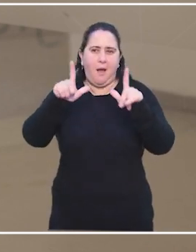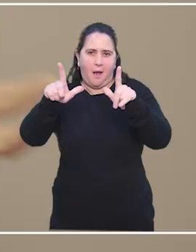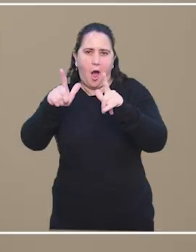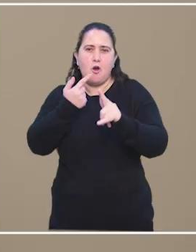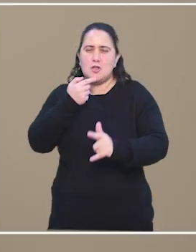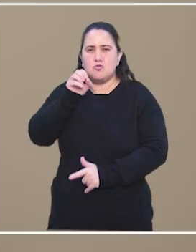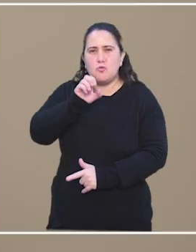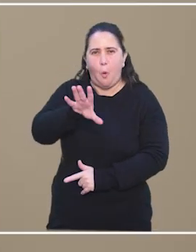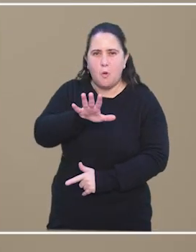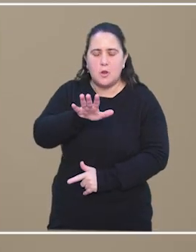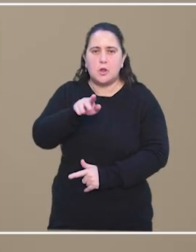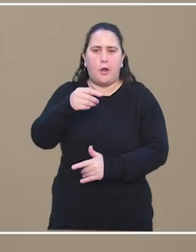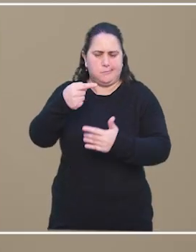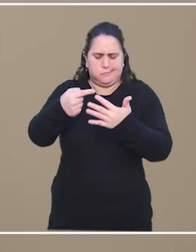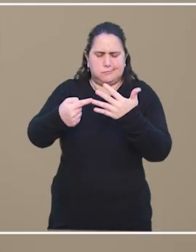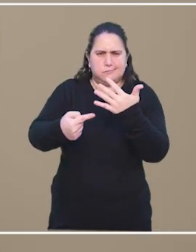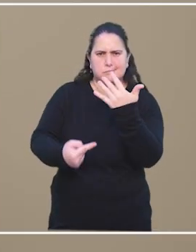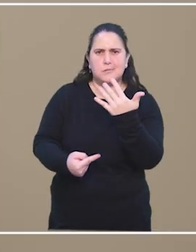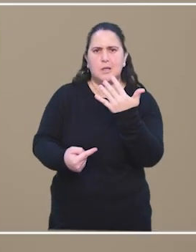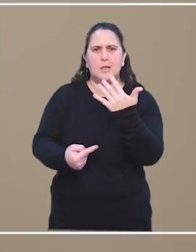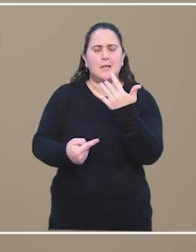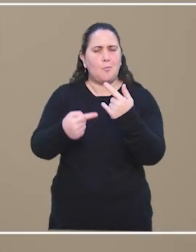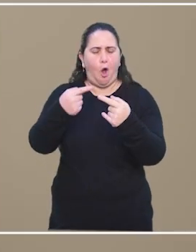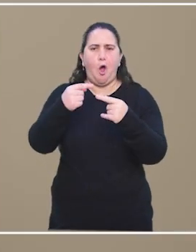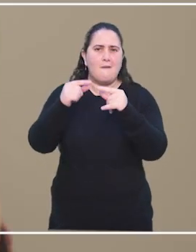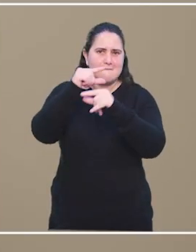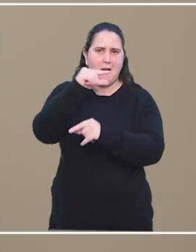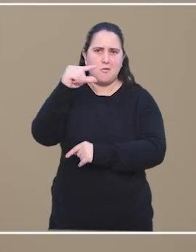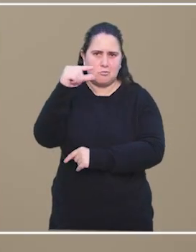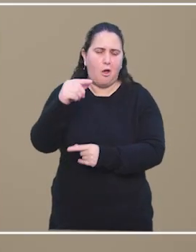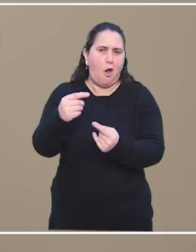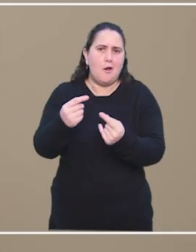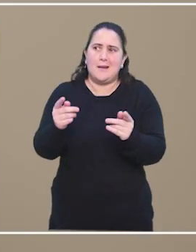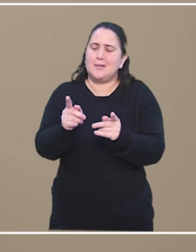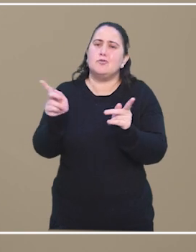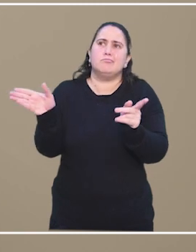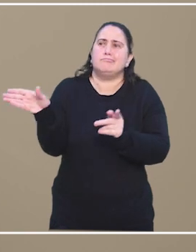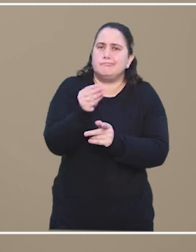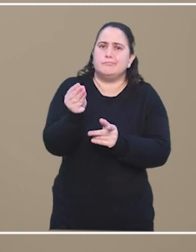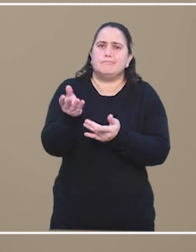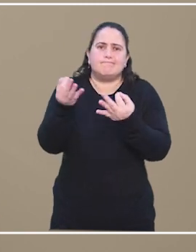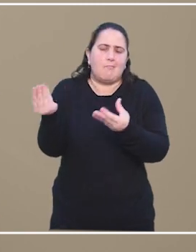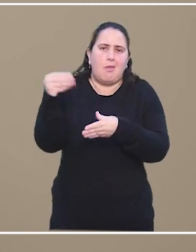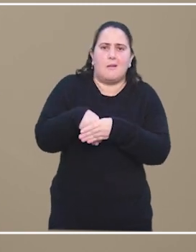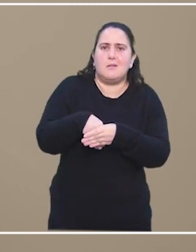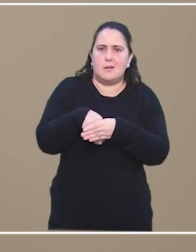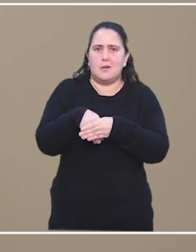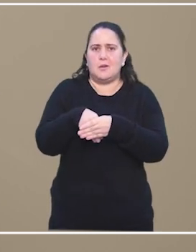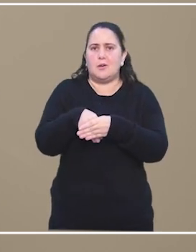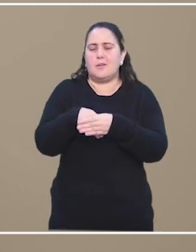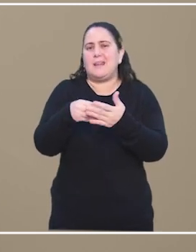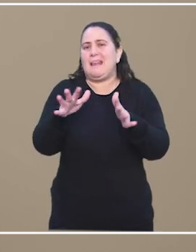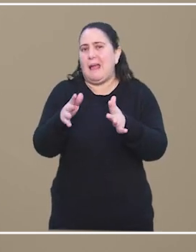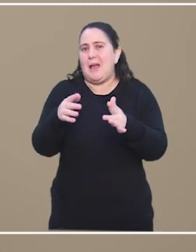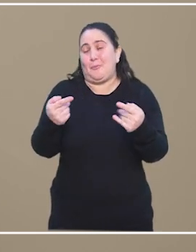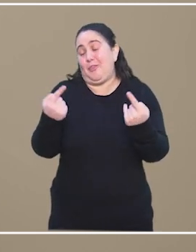insultos, en fin, toda una serie de factores que forman parte de lo que terminó